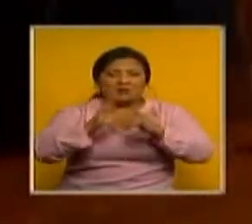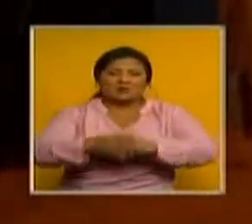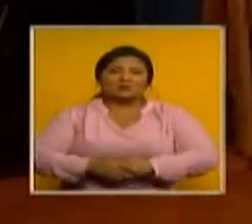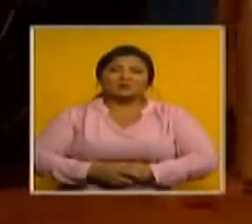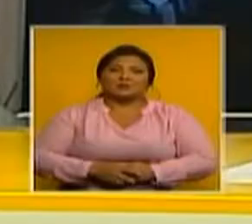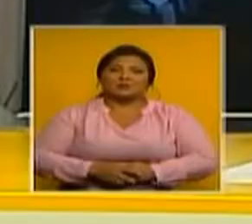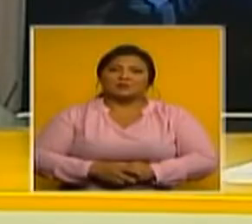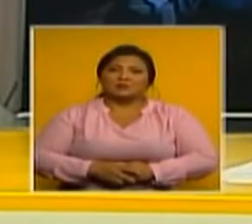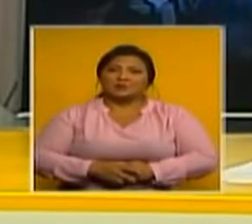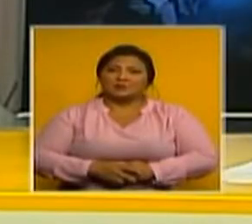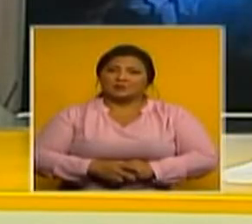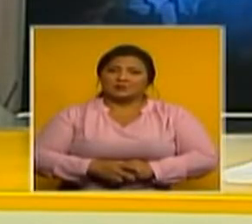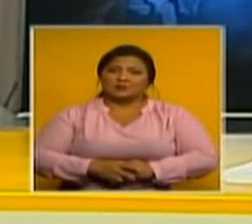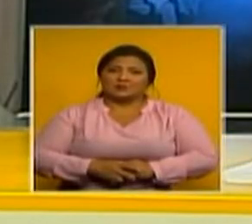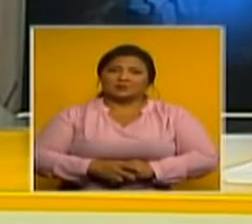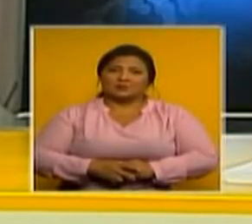uno